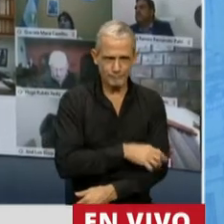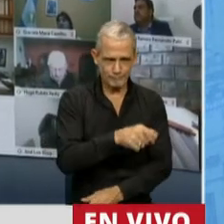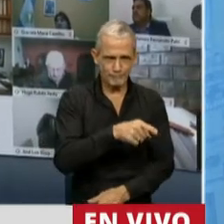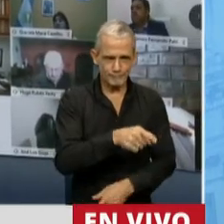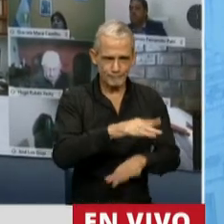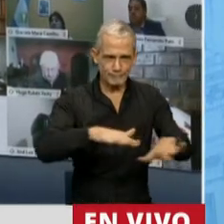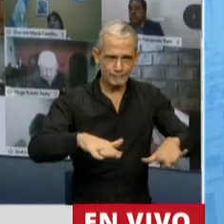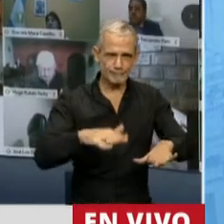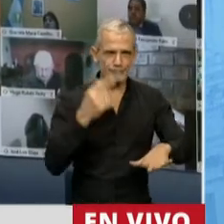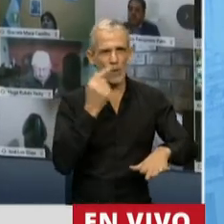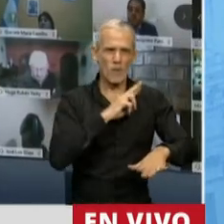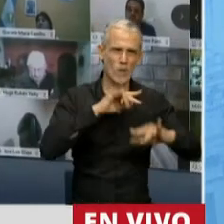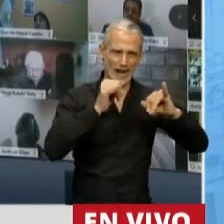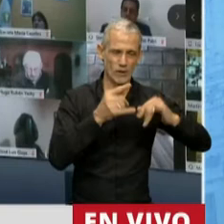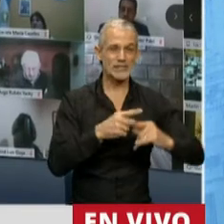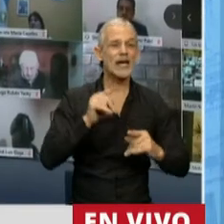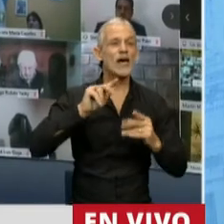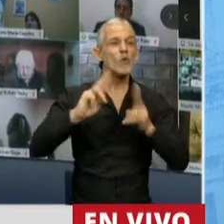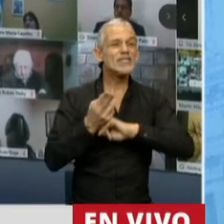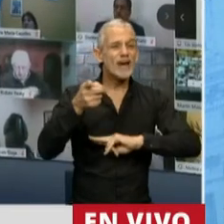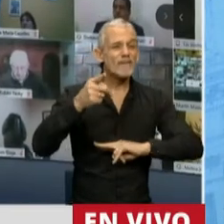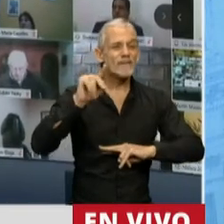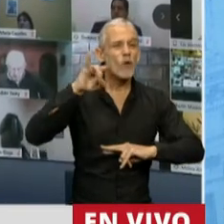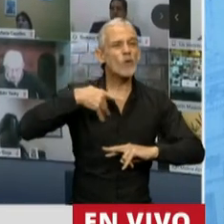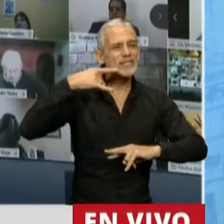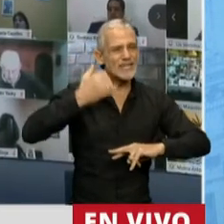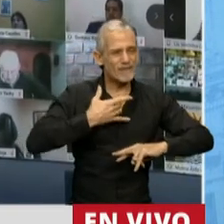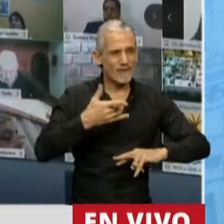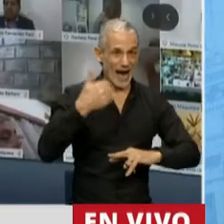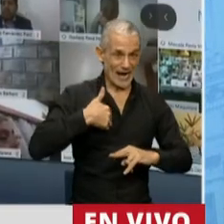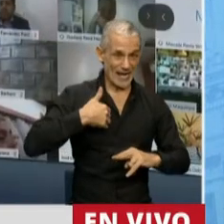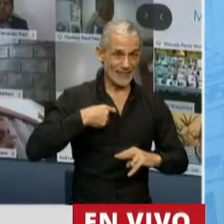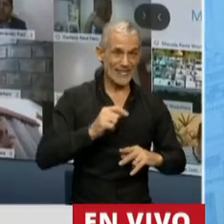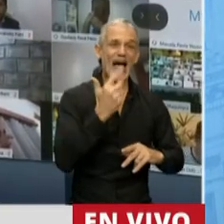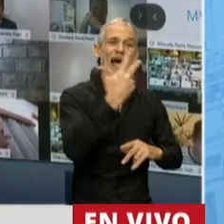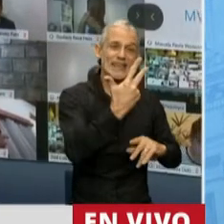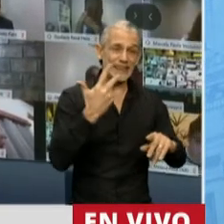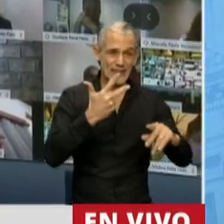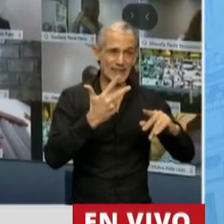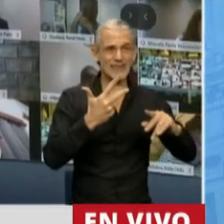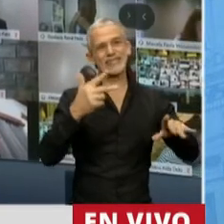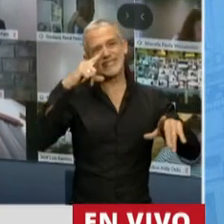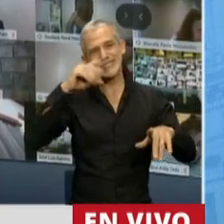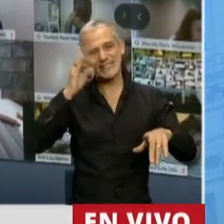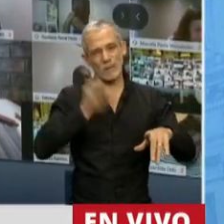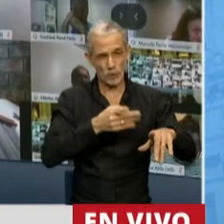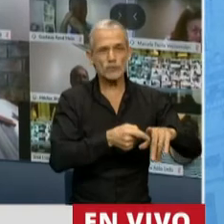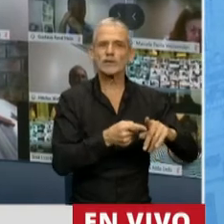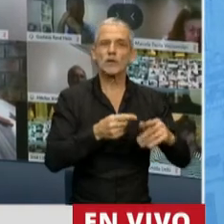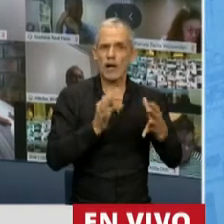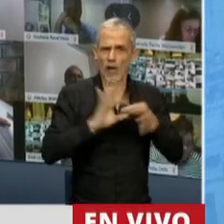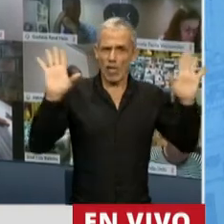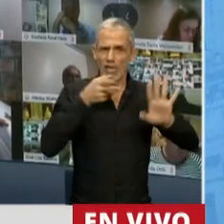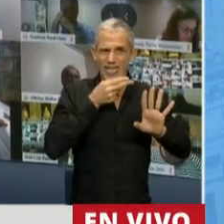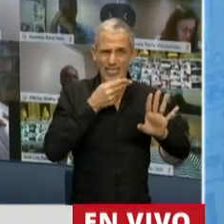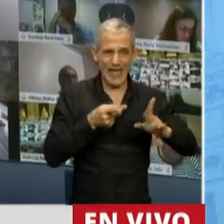sino porque también, según UNICEF, en nuestro país, solo 3 de cada 10 hogares tienen una convivencia libre de violencias. O